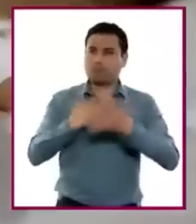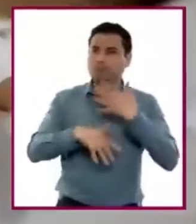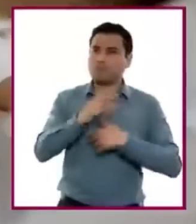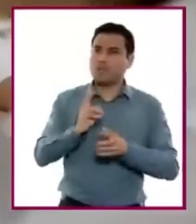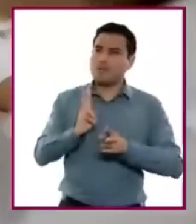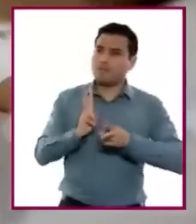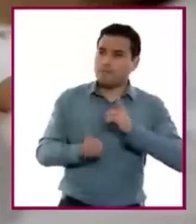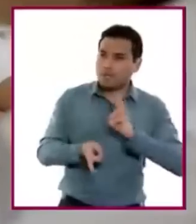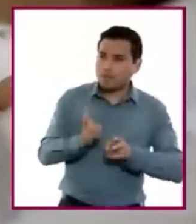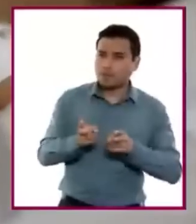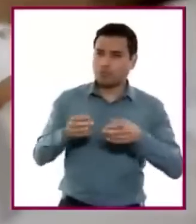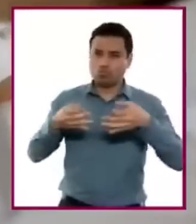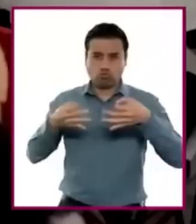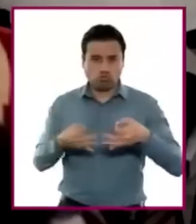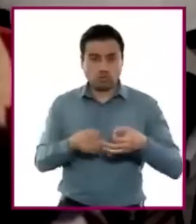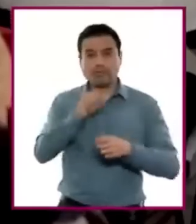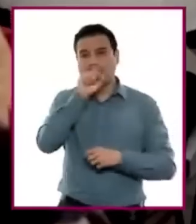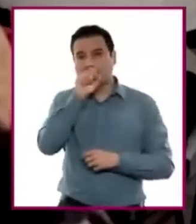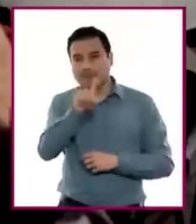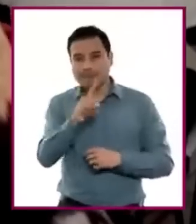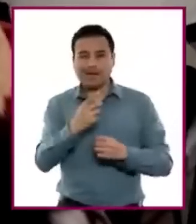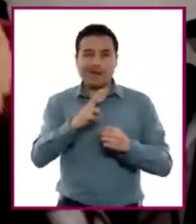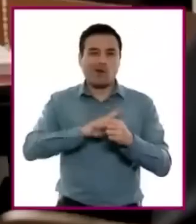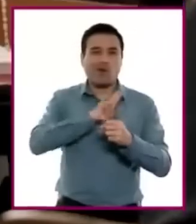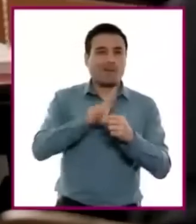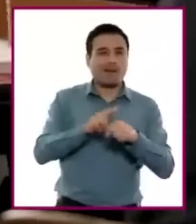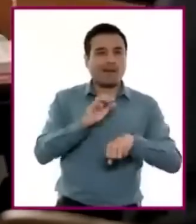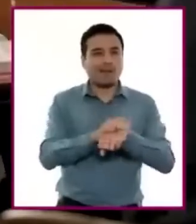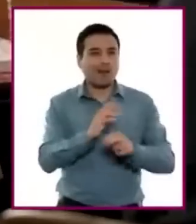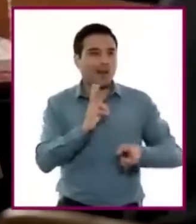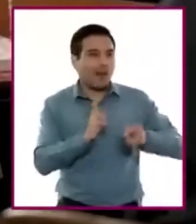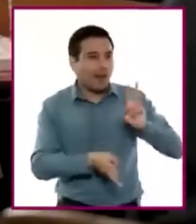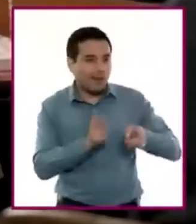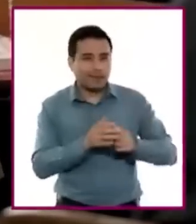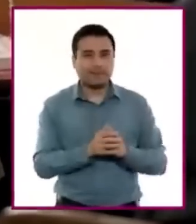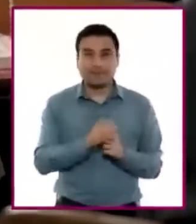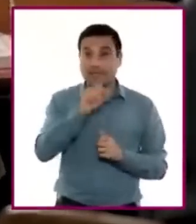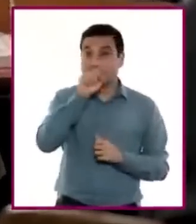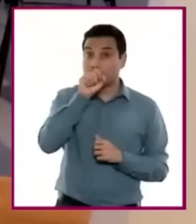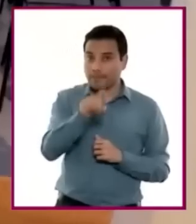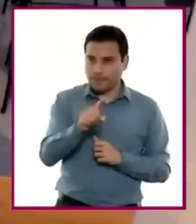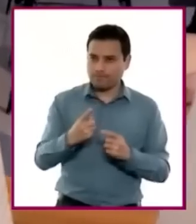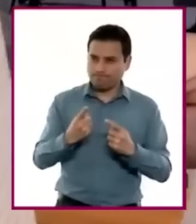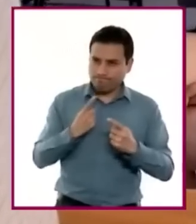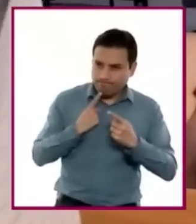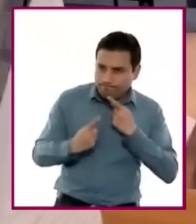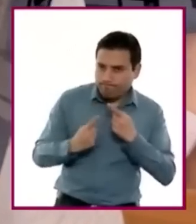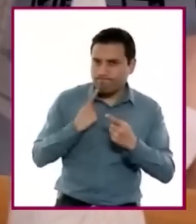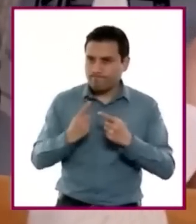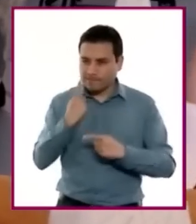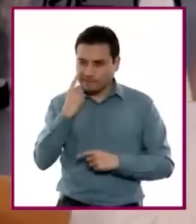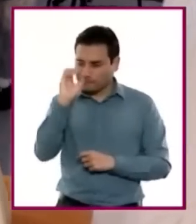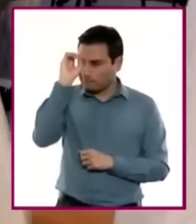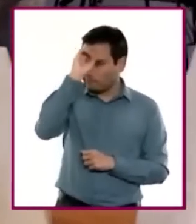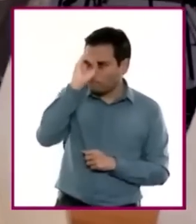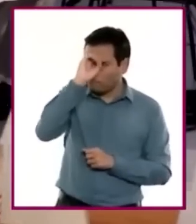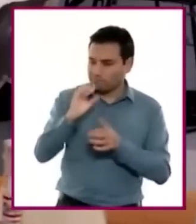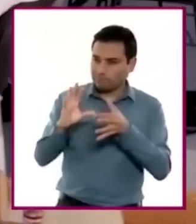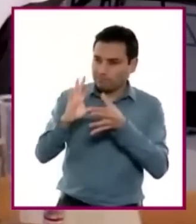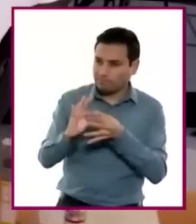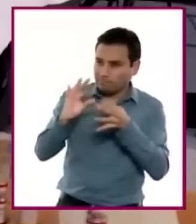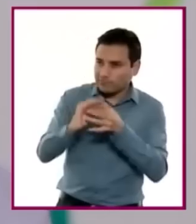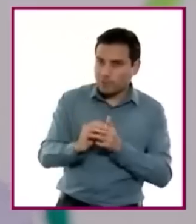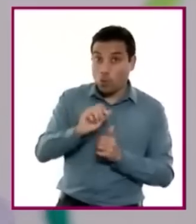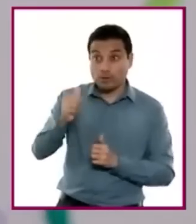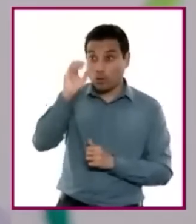planteen con claridad y asertividad sus opiniones, dialoguen con base en argumentos, expresen las posibles diferencias ante las